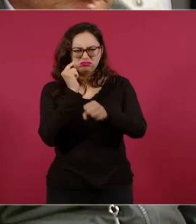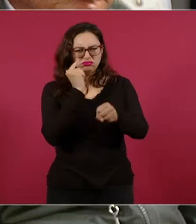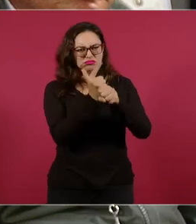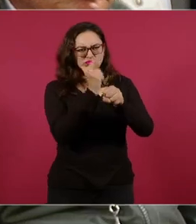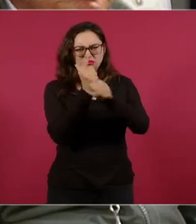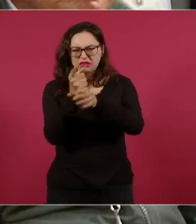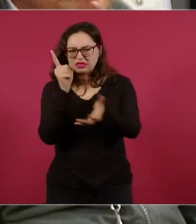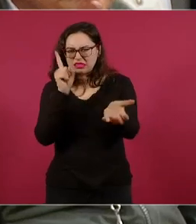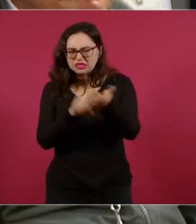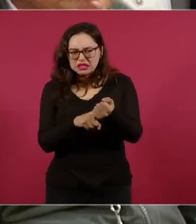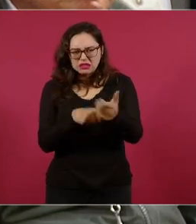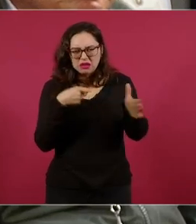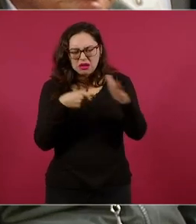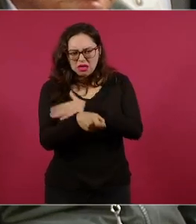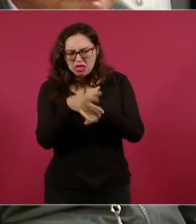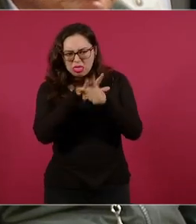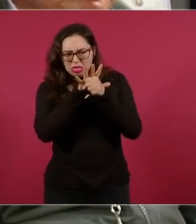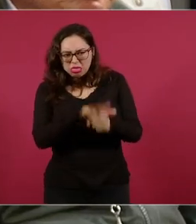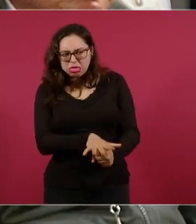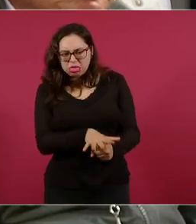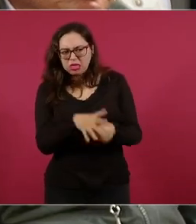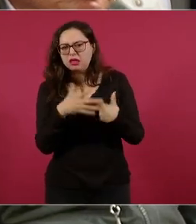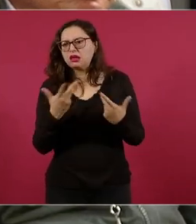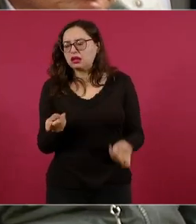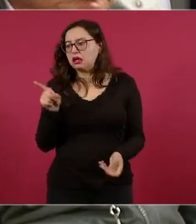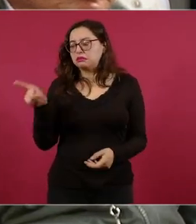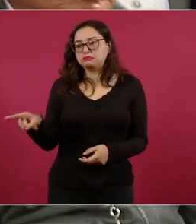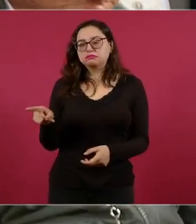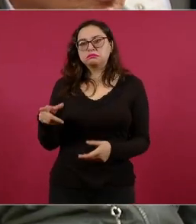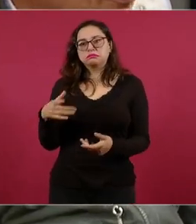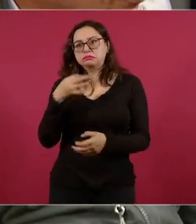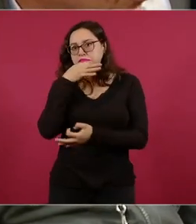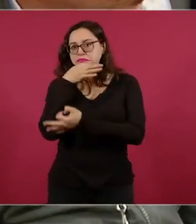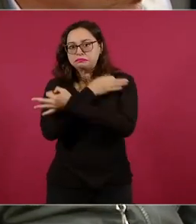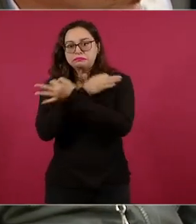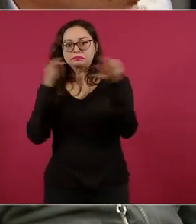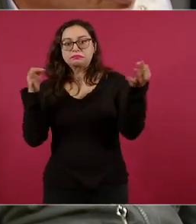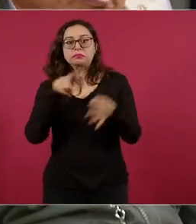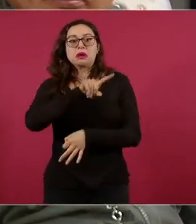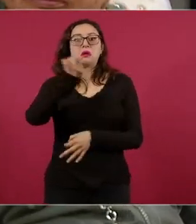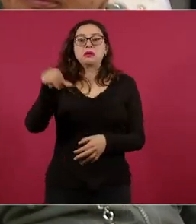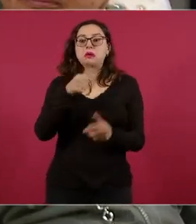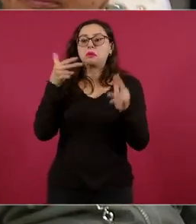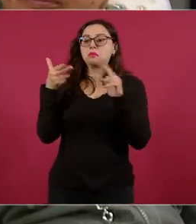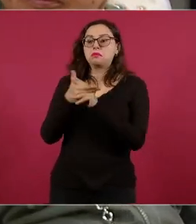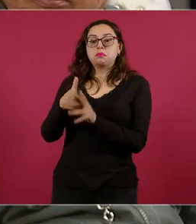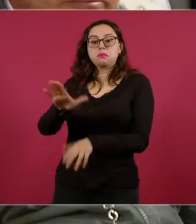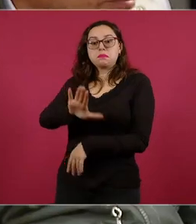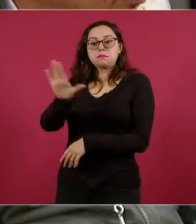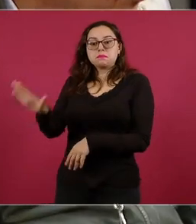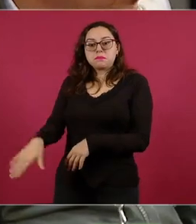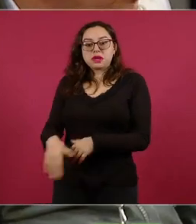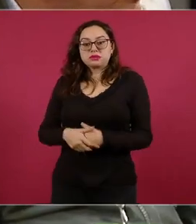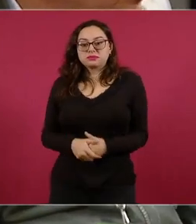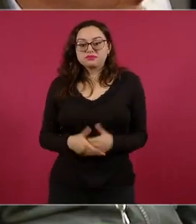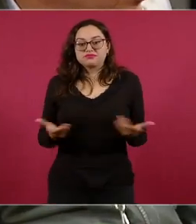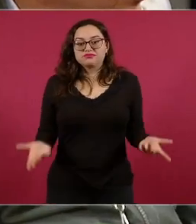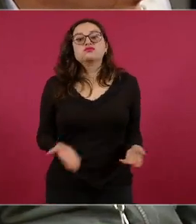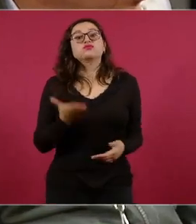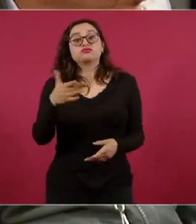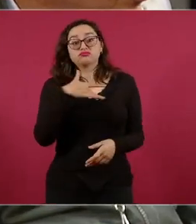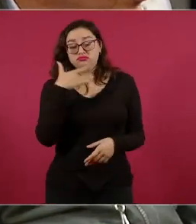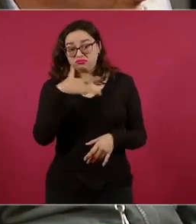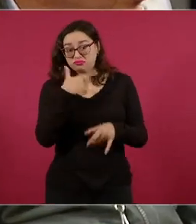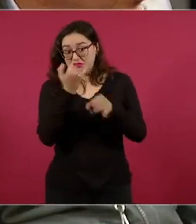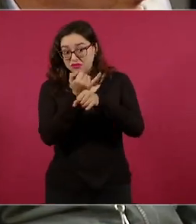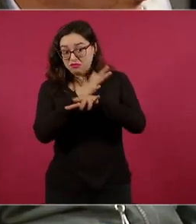reporte y en ese mismo sentido preguntarle a usted qué le diría a las personas que han sufrido alguna víctima, bueno, alguna